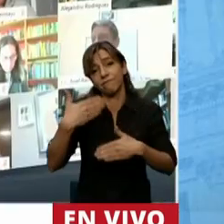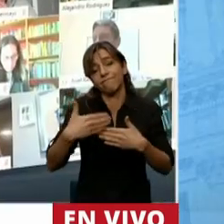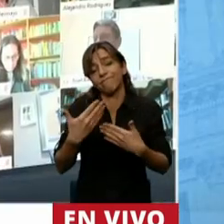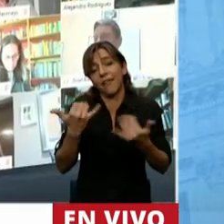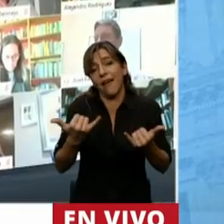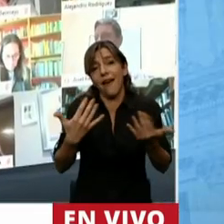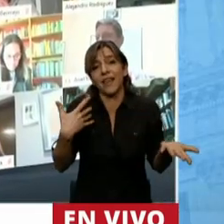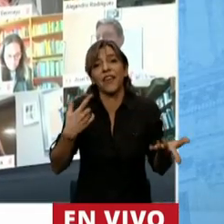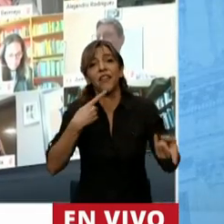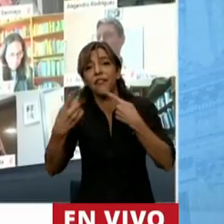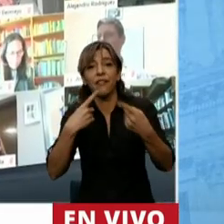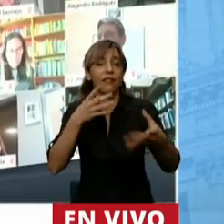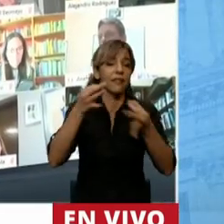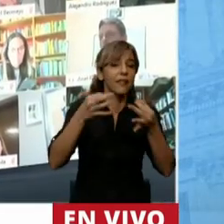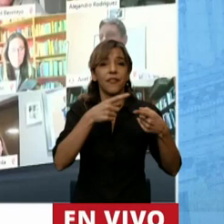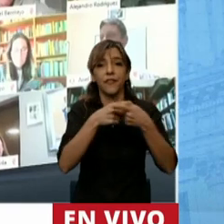esos debates